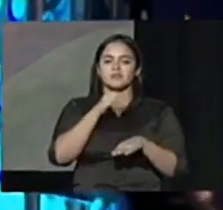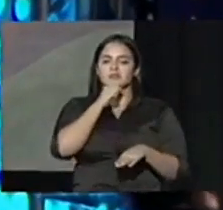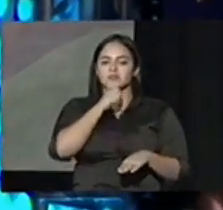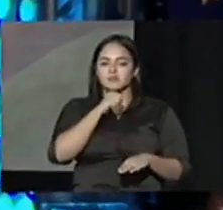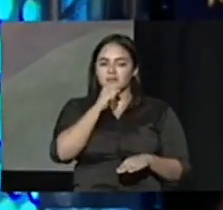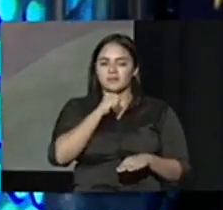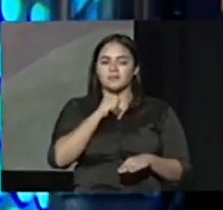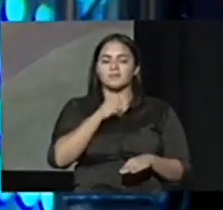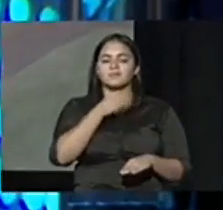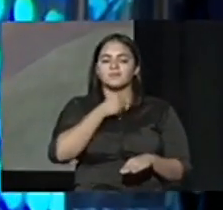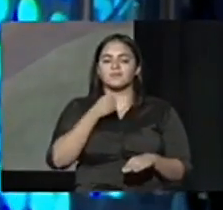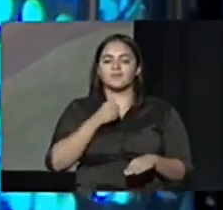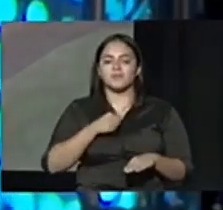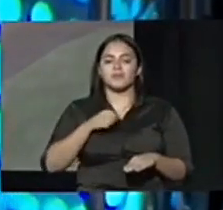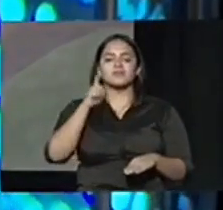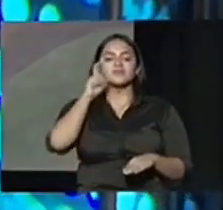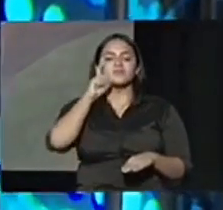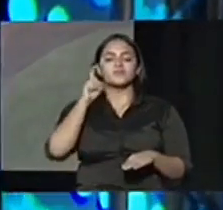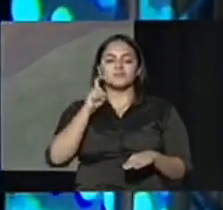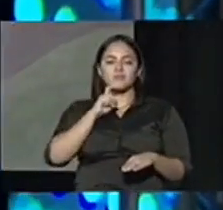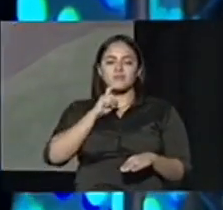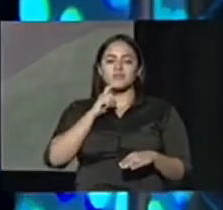sexual o procedencia